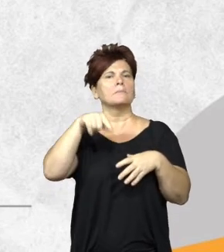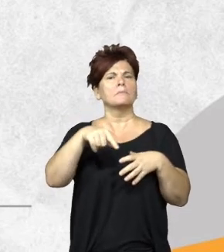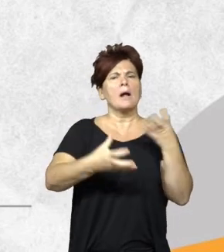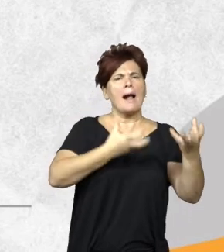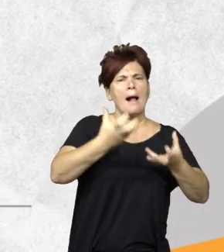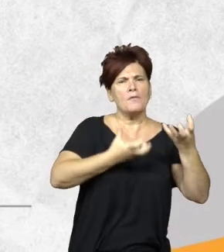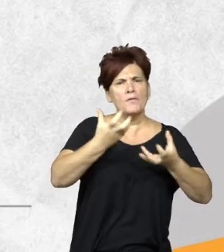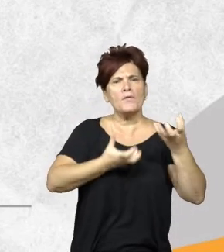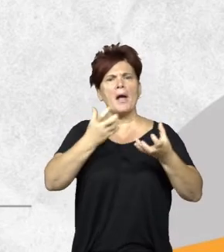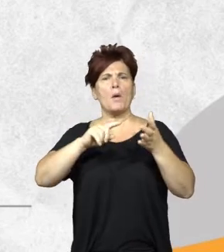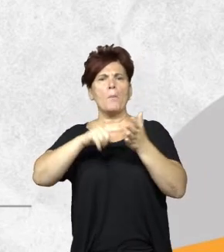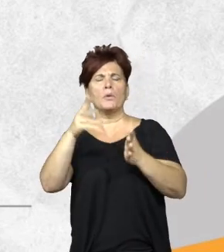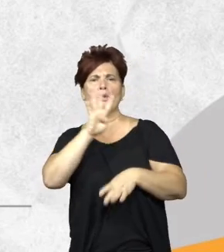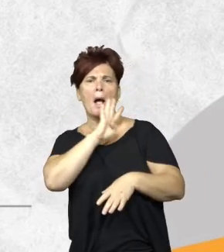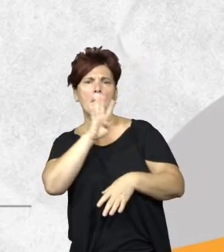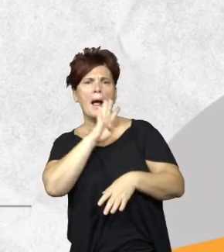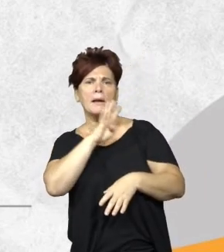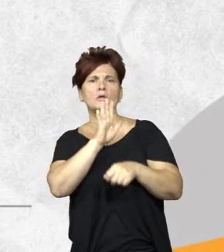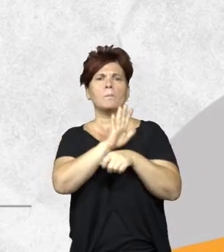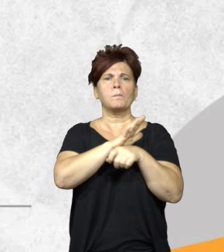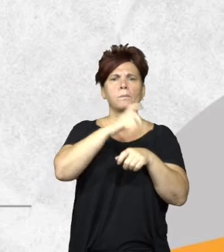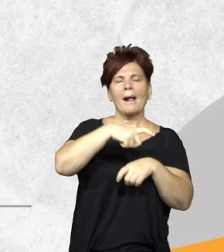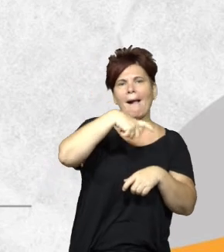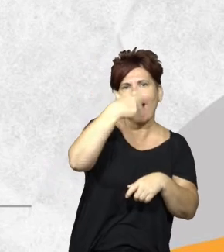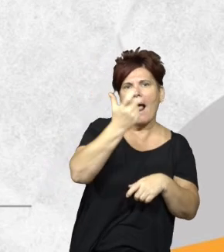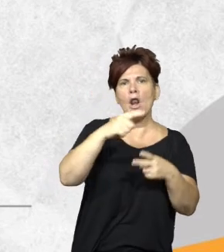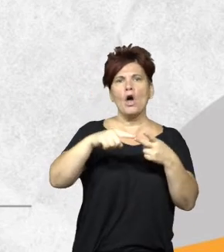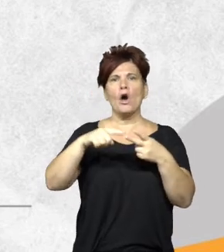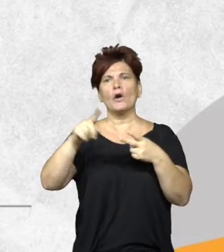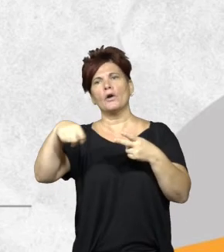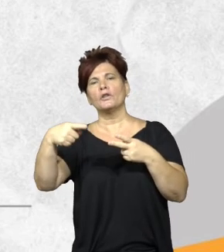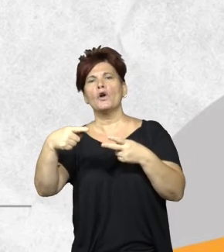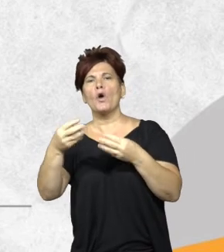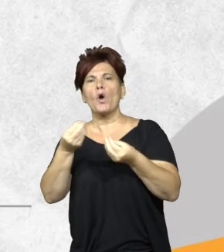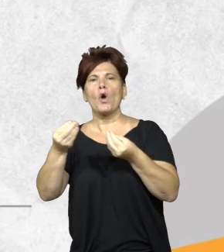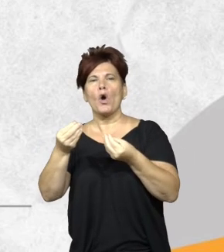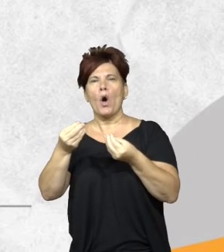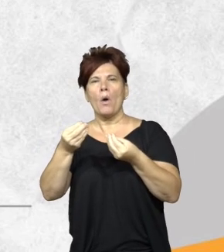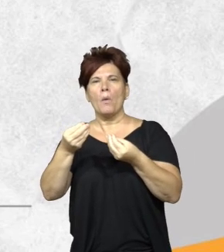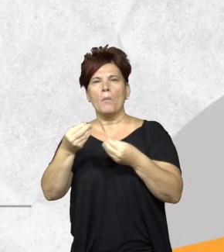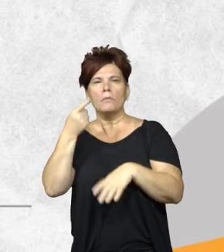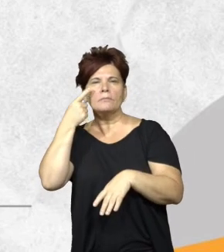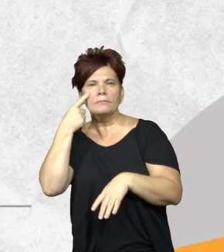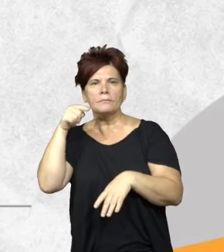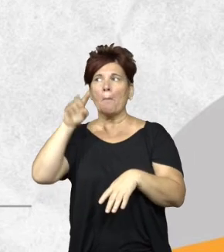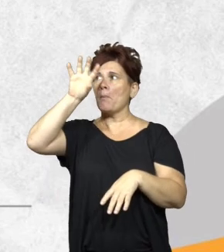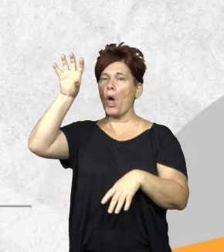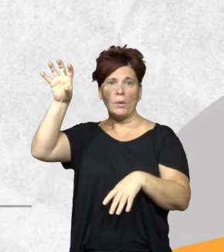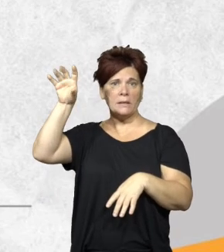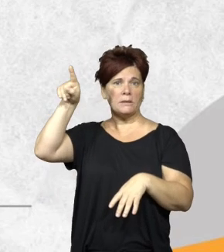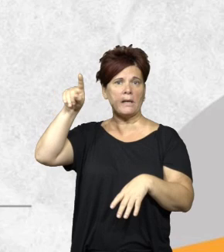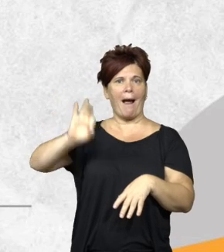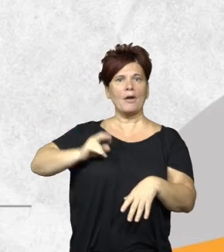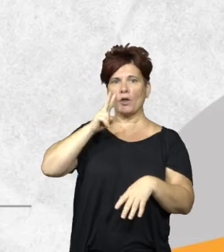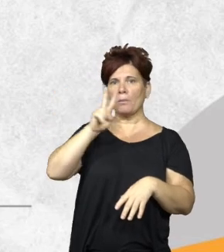y cómo se fue los puntos amarillos son focos de calor los puntos rojos cómo se van haciendo las constataciones esto es en toda la provincia en el año 2022